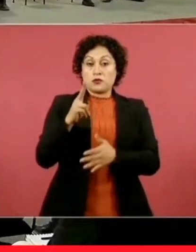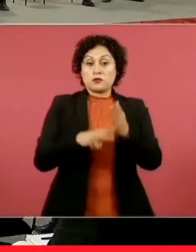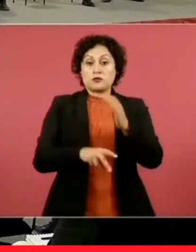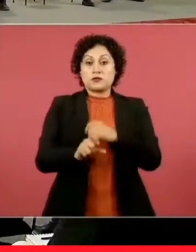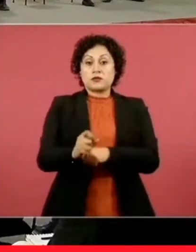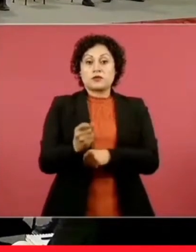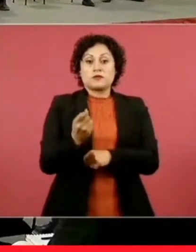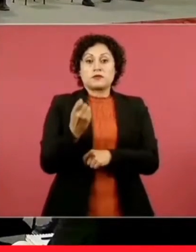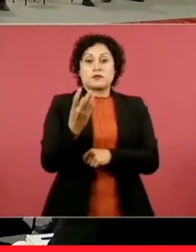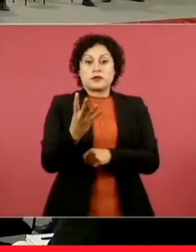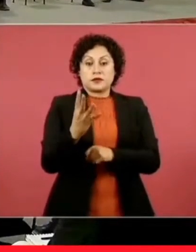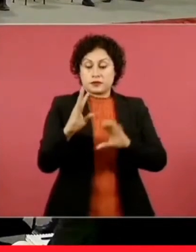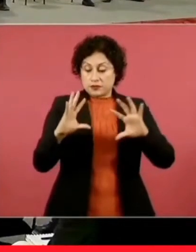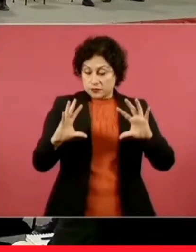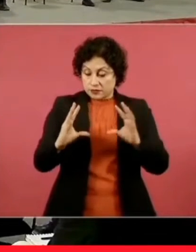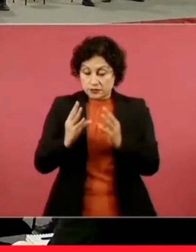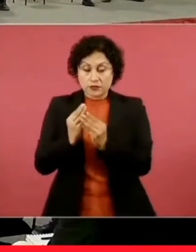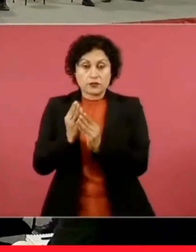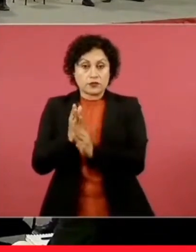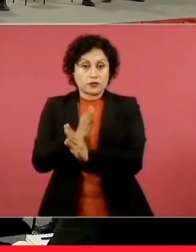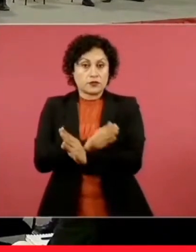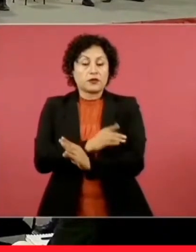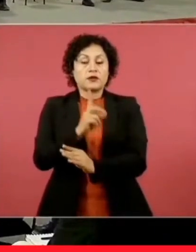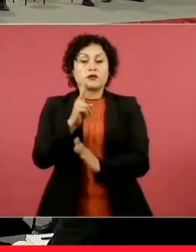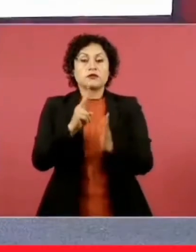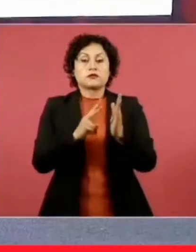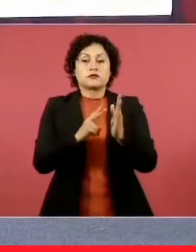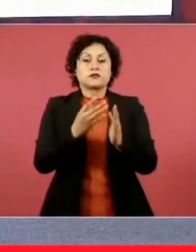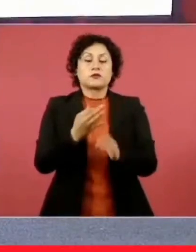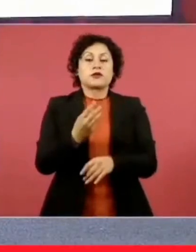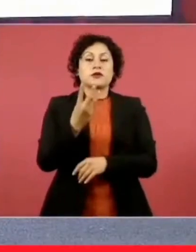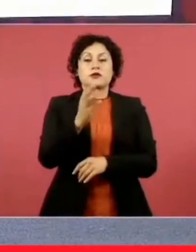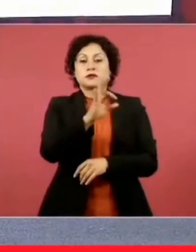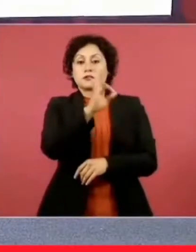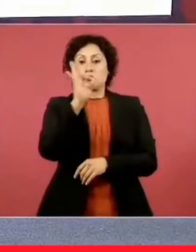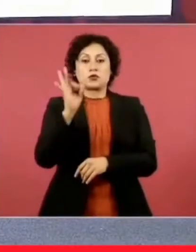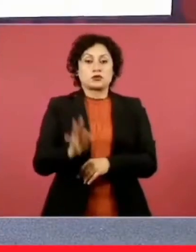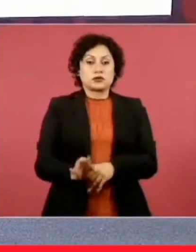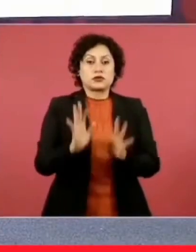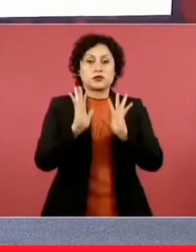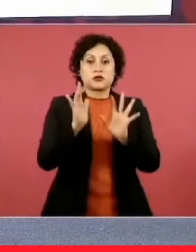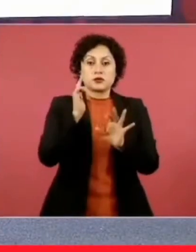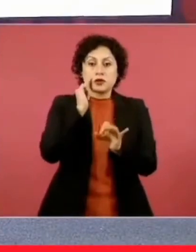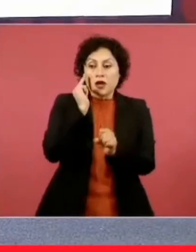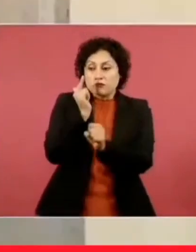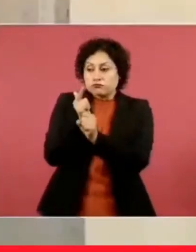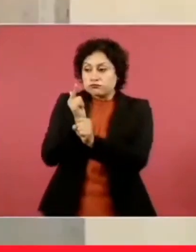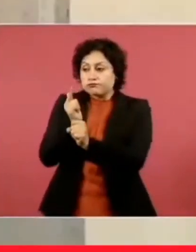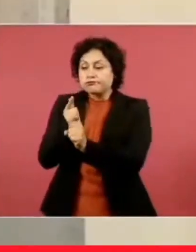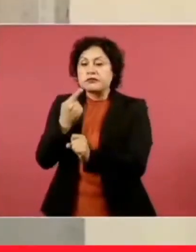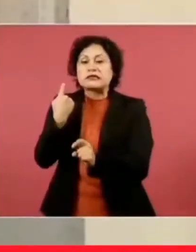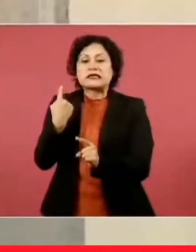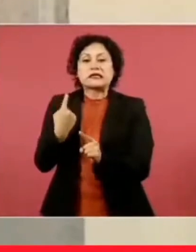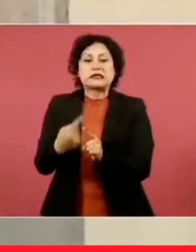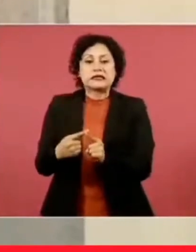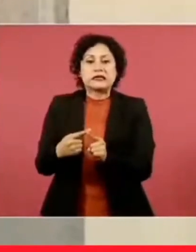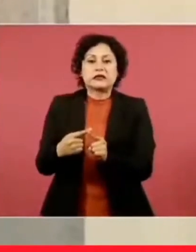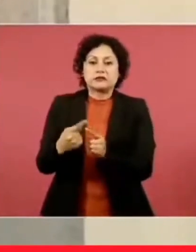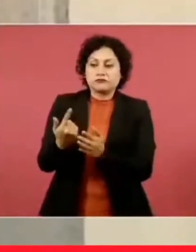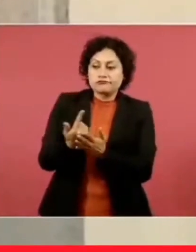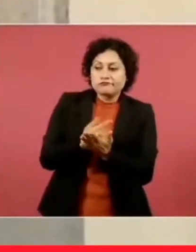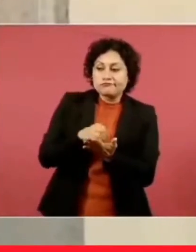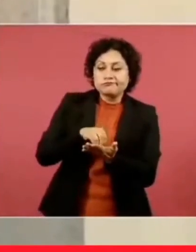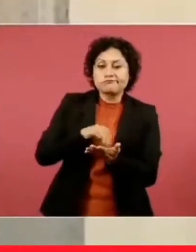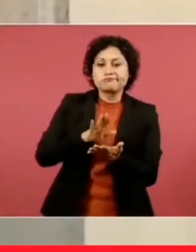llevamos un 53 por ciento de avance en la identificación de las personas que serán beneficiarias para el próximo